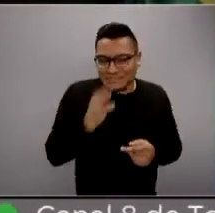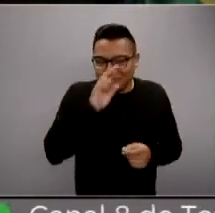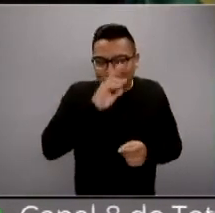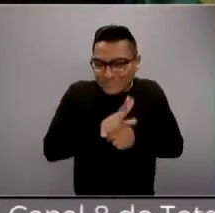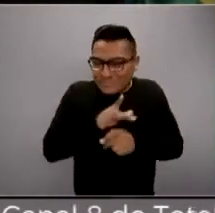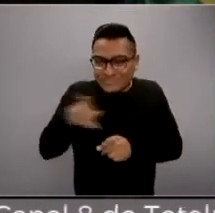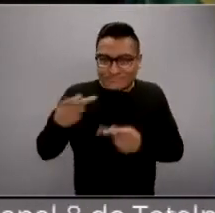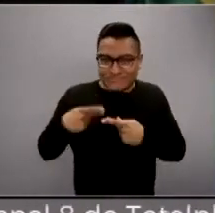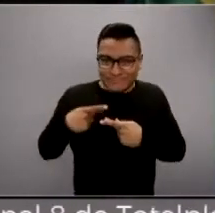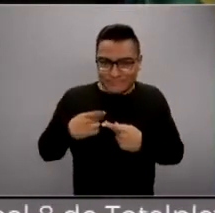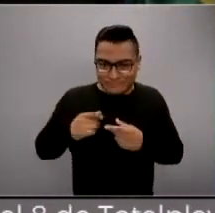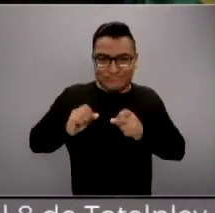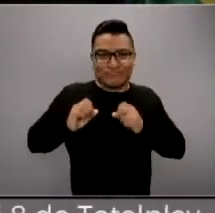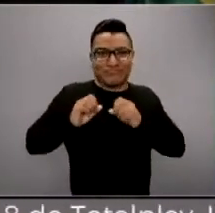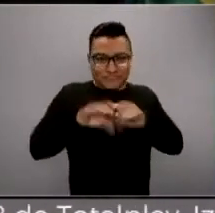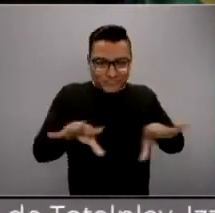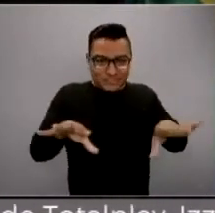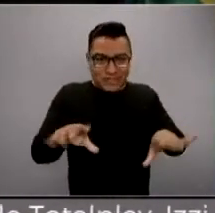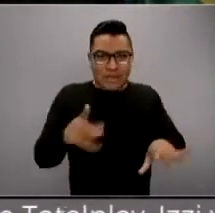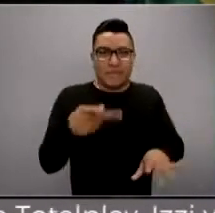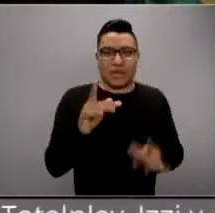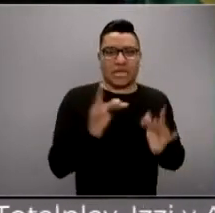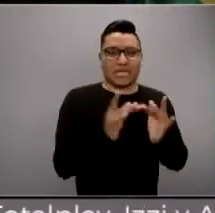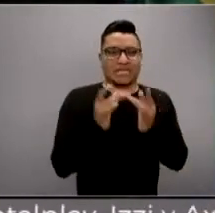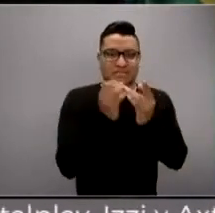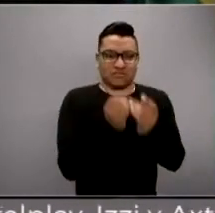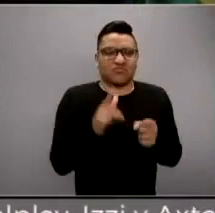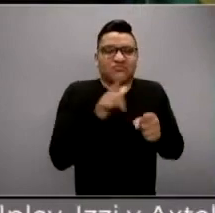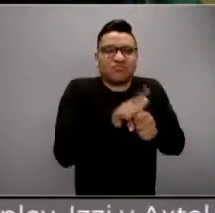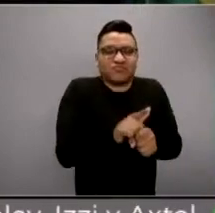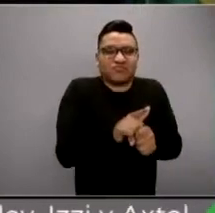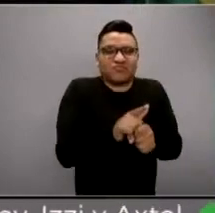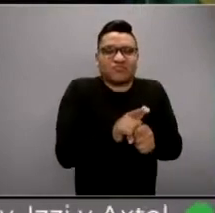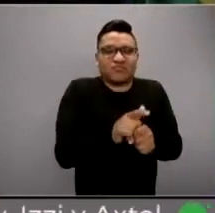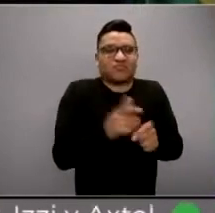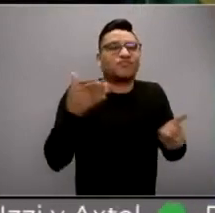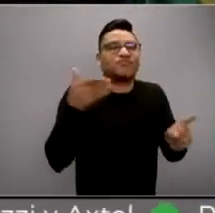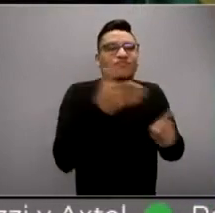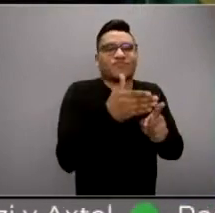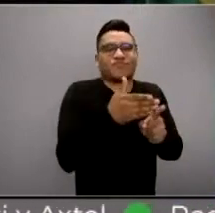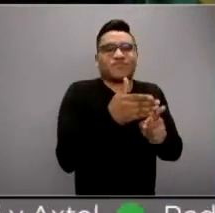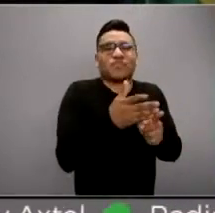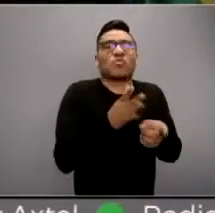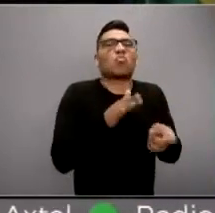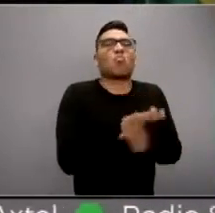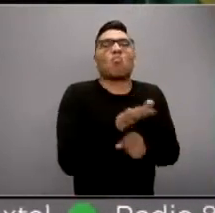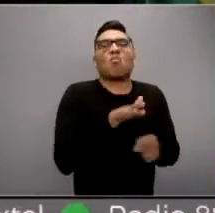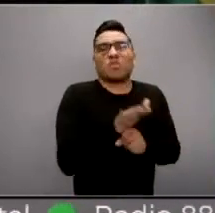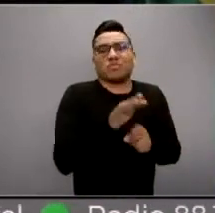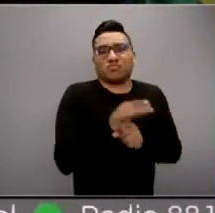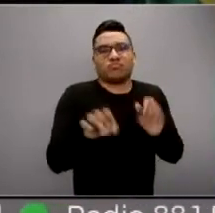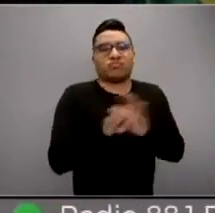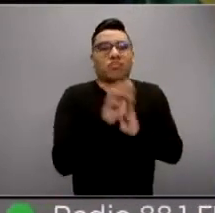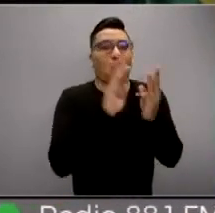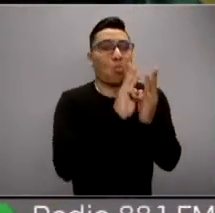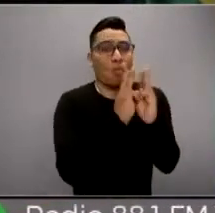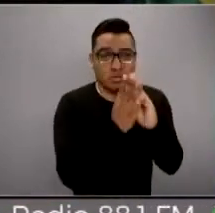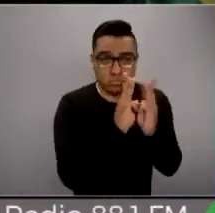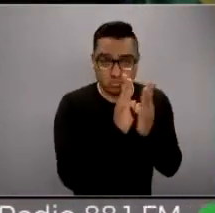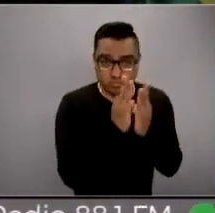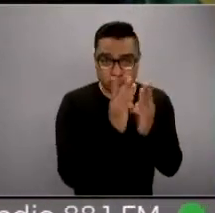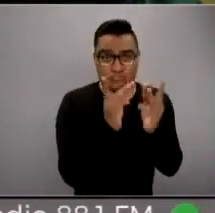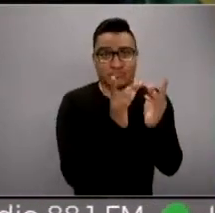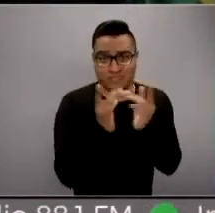el tema con las redes sociales es que primero hay que definir cuáles, ¿no? O qué son? O por qué. Porque WhatsApp es una red social